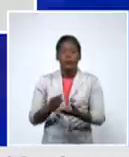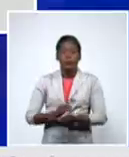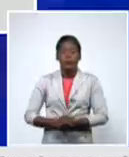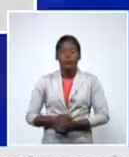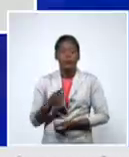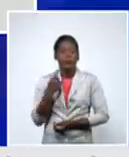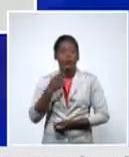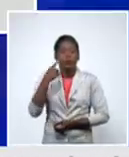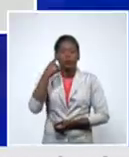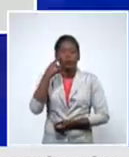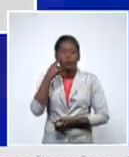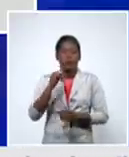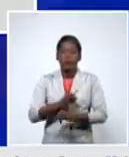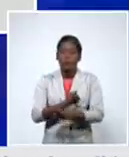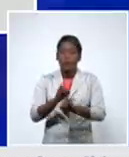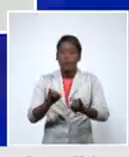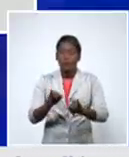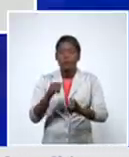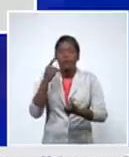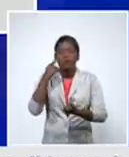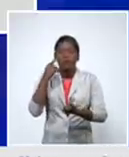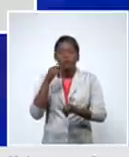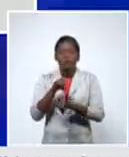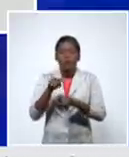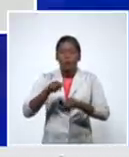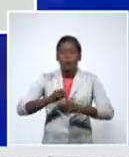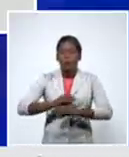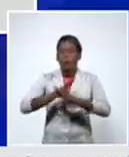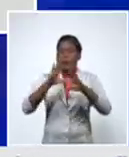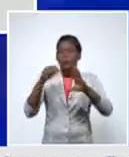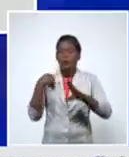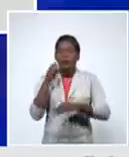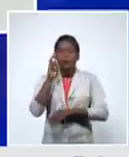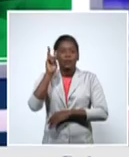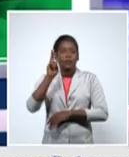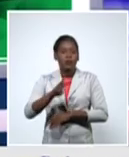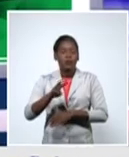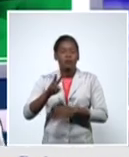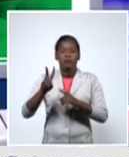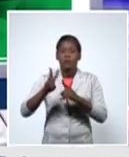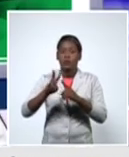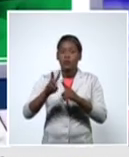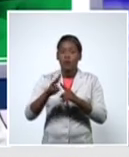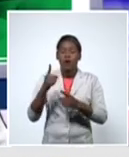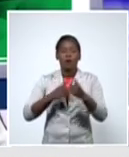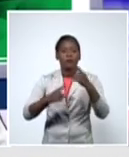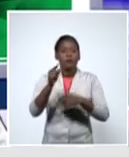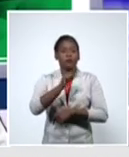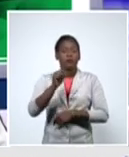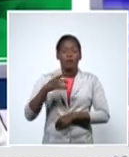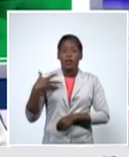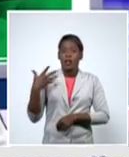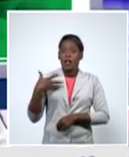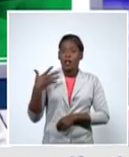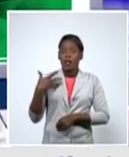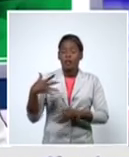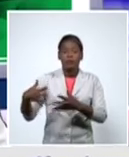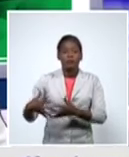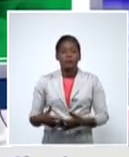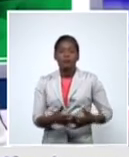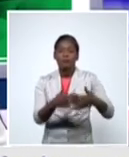las discusiones yo veía esta mañana que que están reclamando porque Estados Unidos y Norteamérica tienen